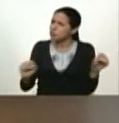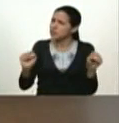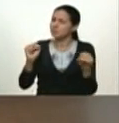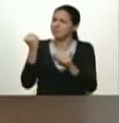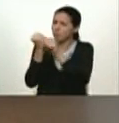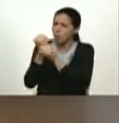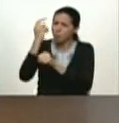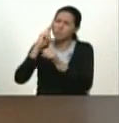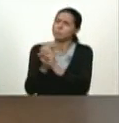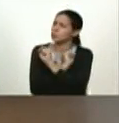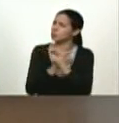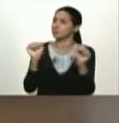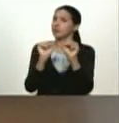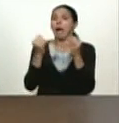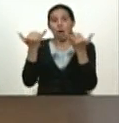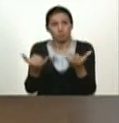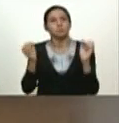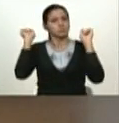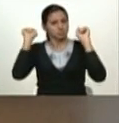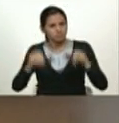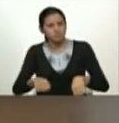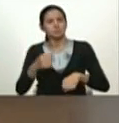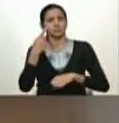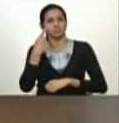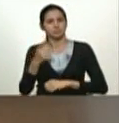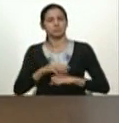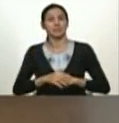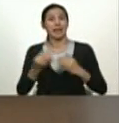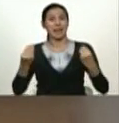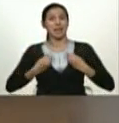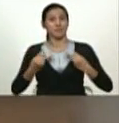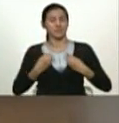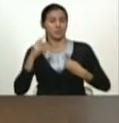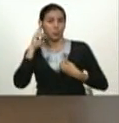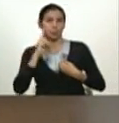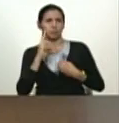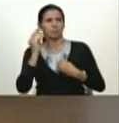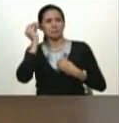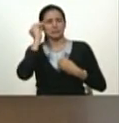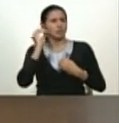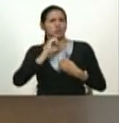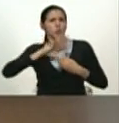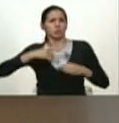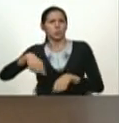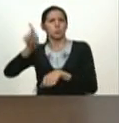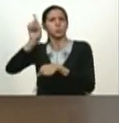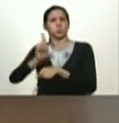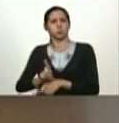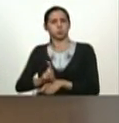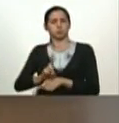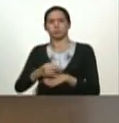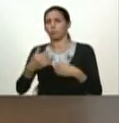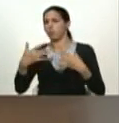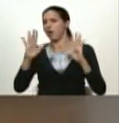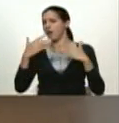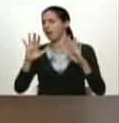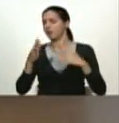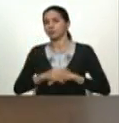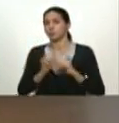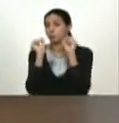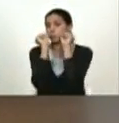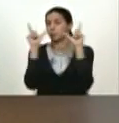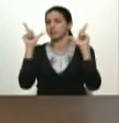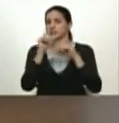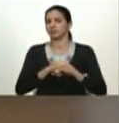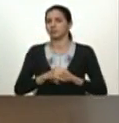y no una novela histórica fue la vida de Bolívar superó todos los límites que en su tiempo pudiera